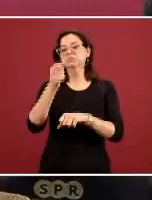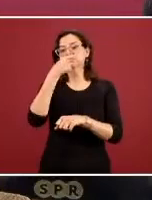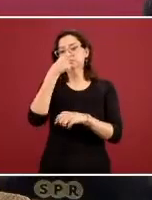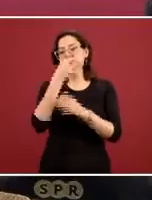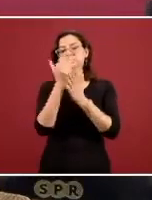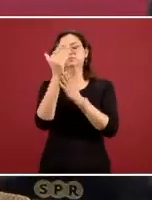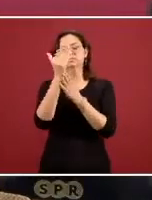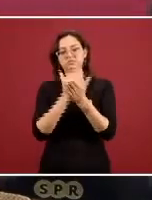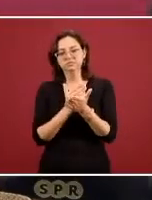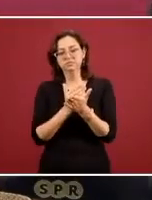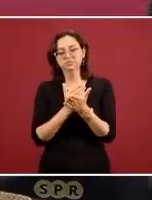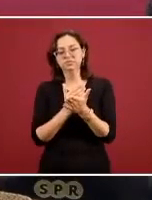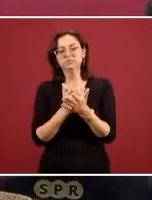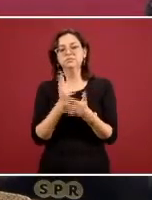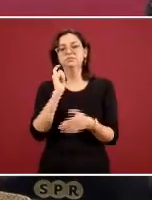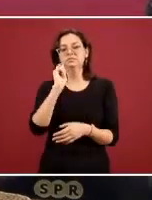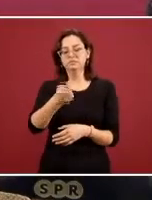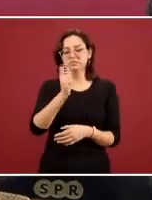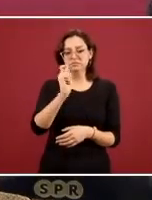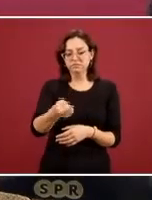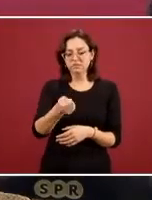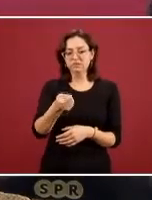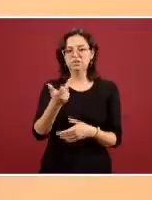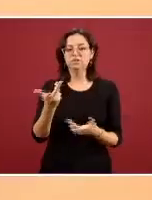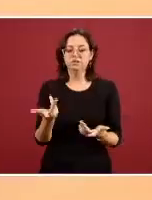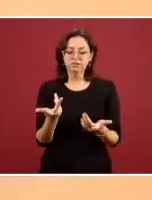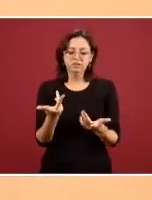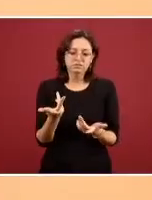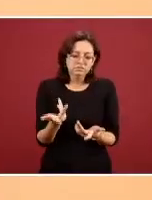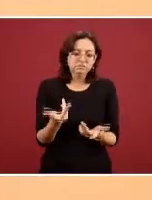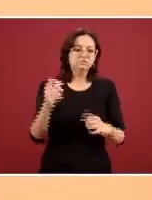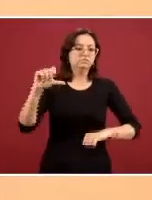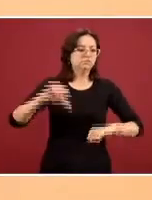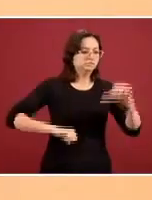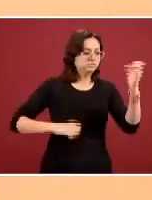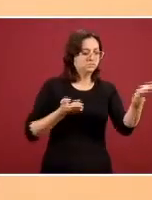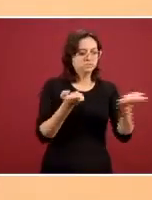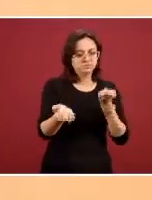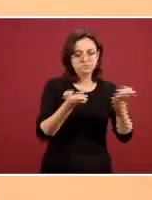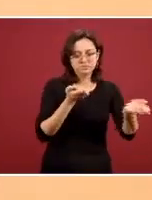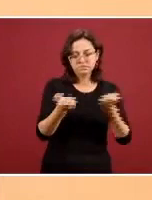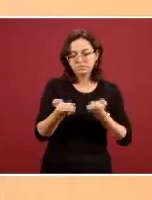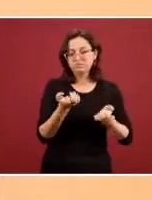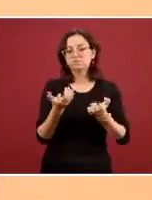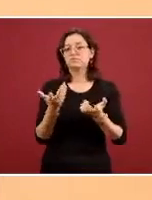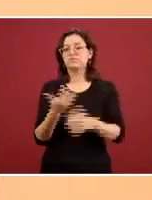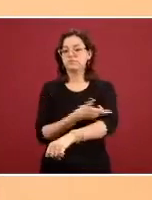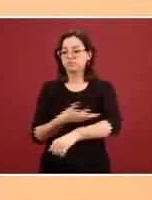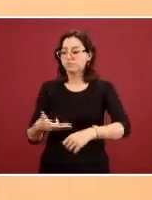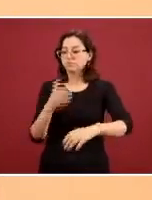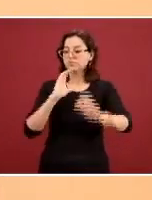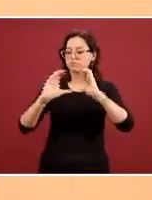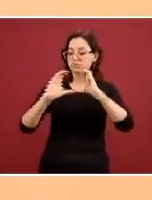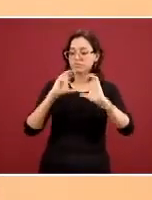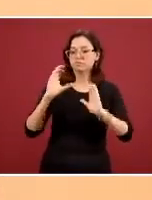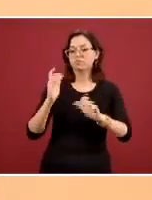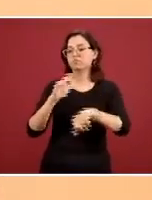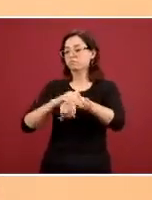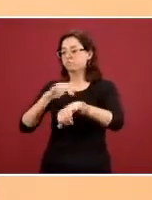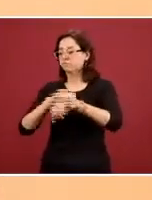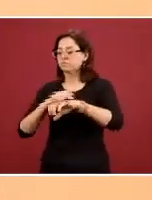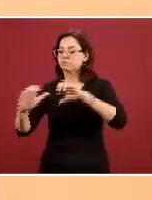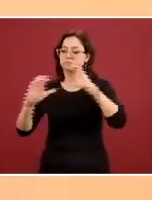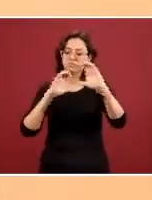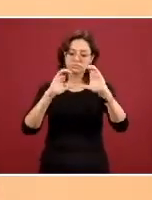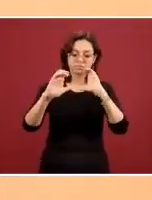quiero decir en donde hacemos actividades físicas nos comunicamos con nuestros familiares con nuestros amigos